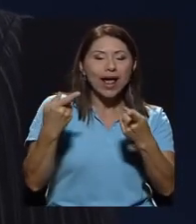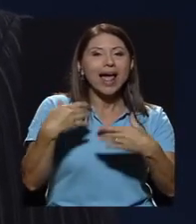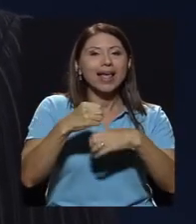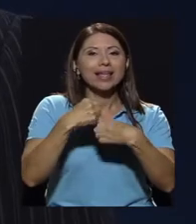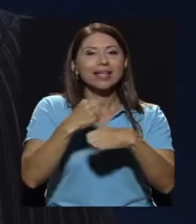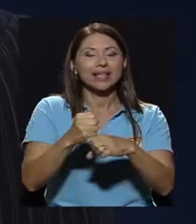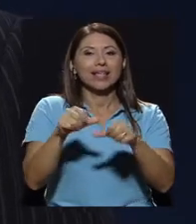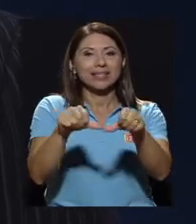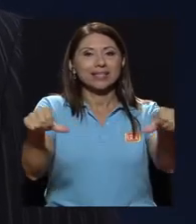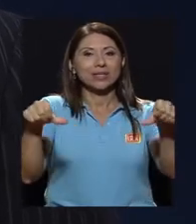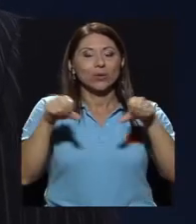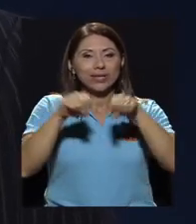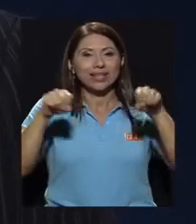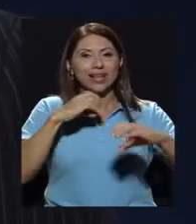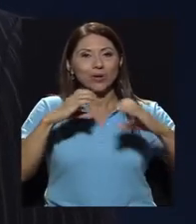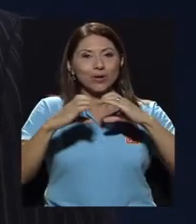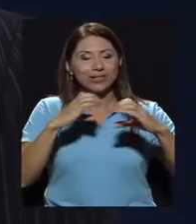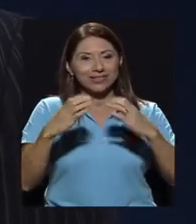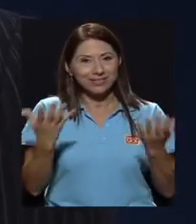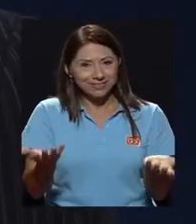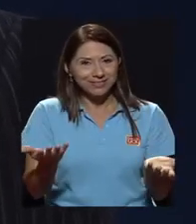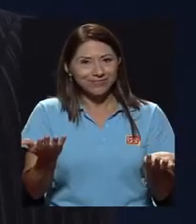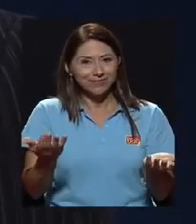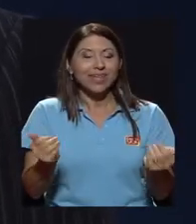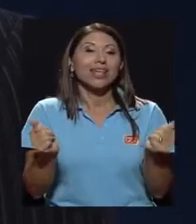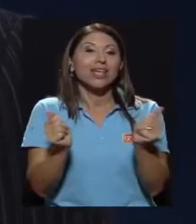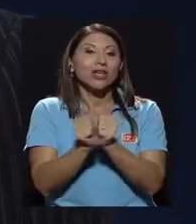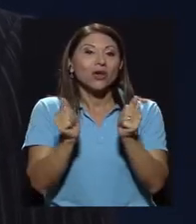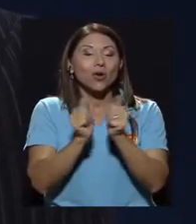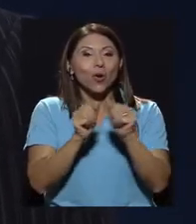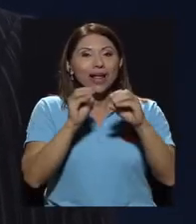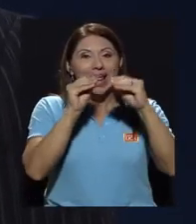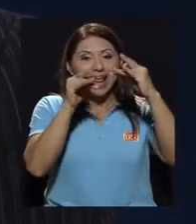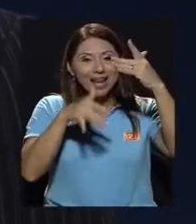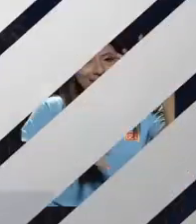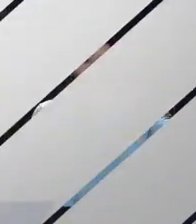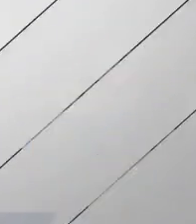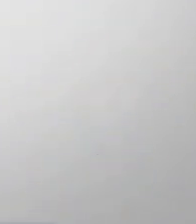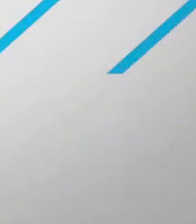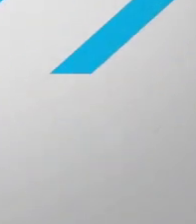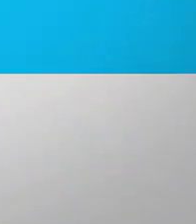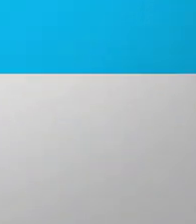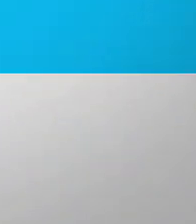sistemáticamente en el sector de telecomunicaciones y por supuesto con el espectro radioeléctrico.